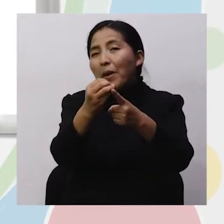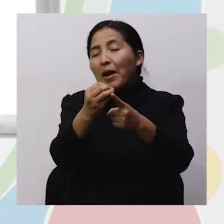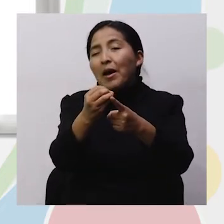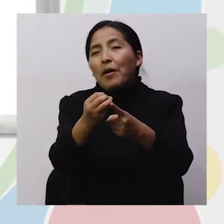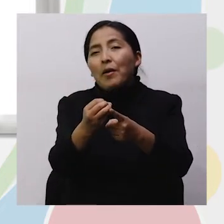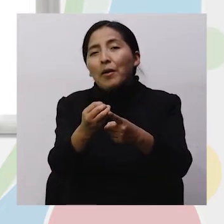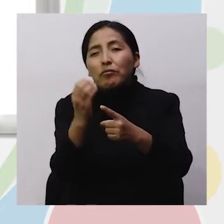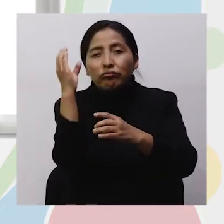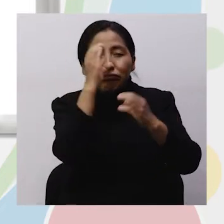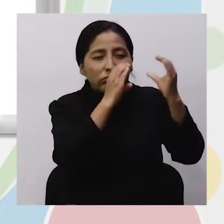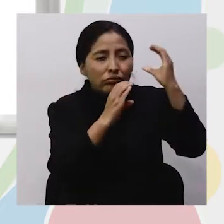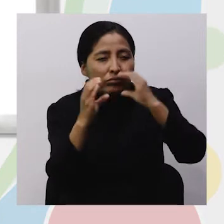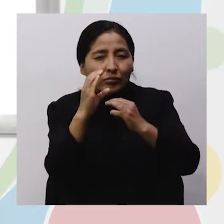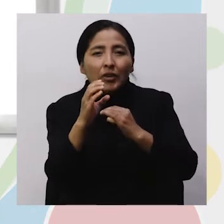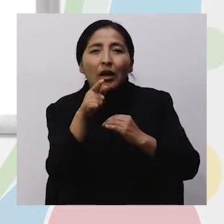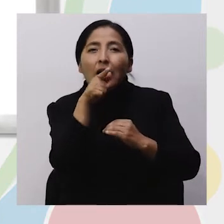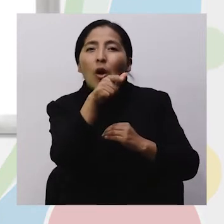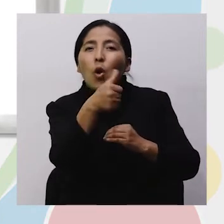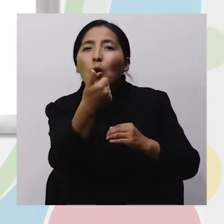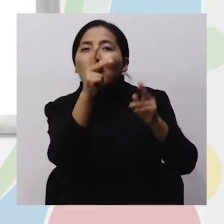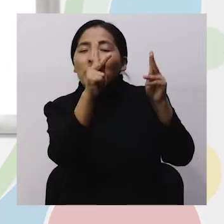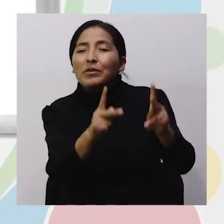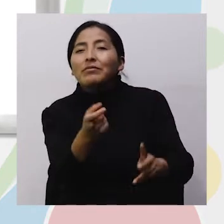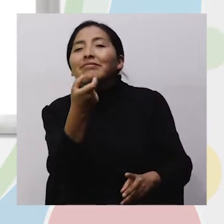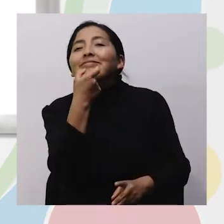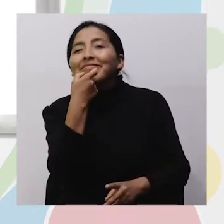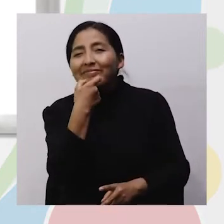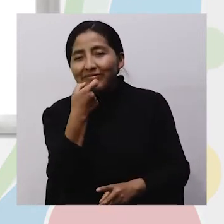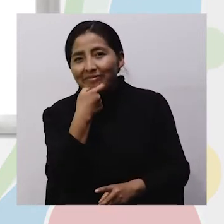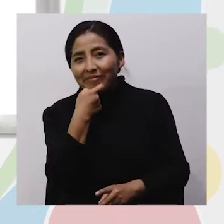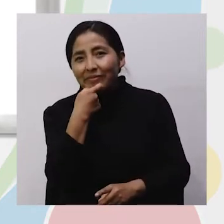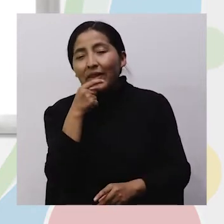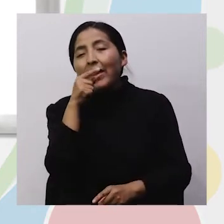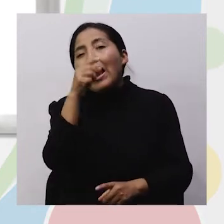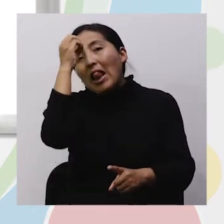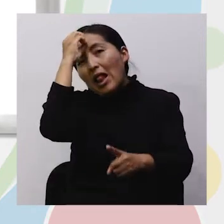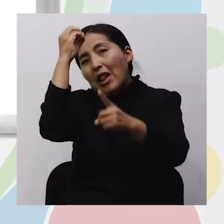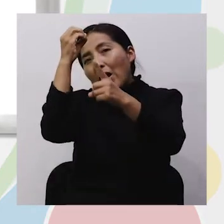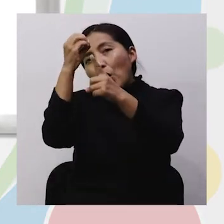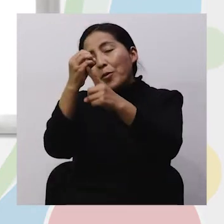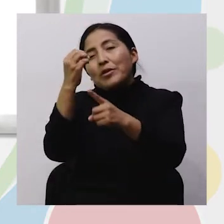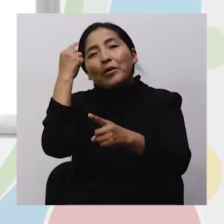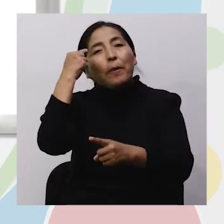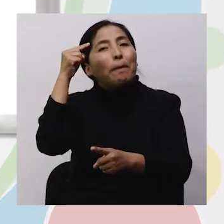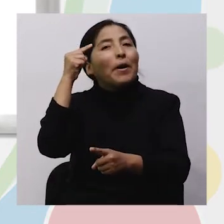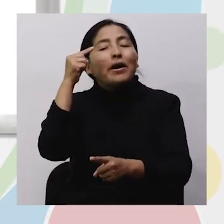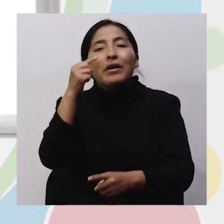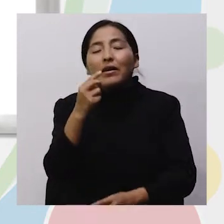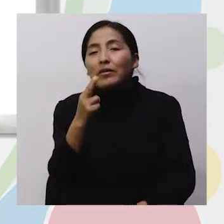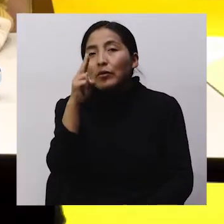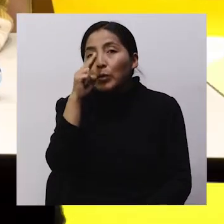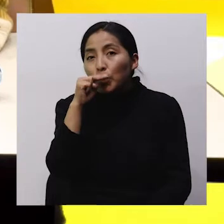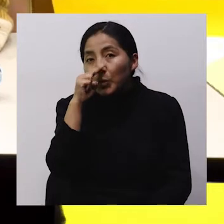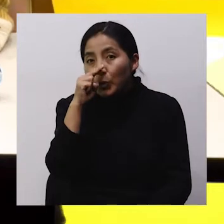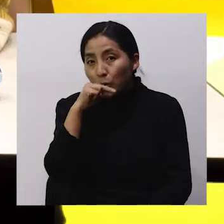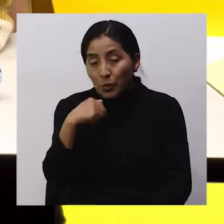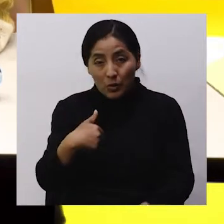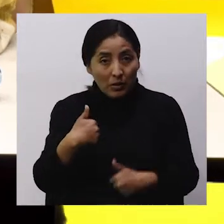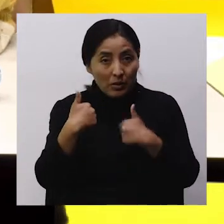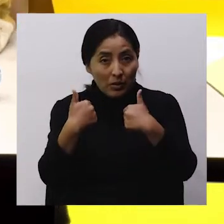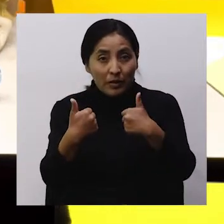la risa en el oyente o en el lector de la misma Ese es el propósito de los chistes ¿Qué les parece, queridos niños?